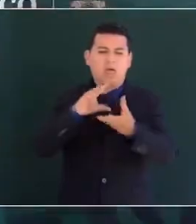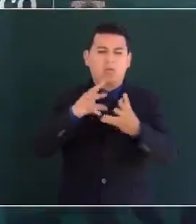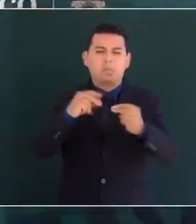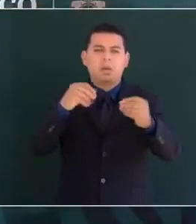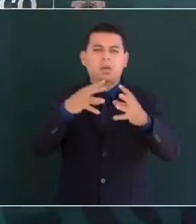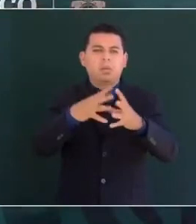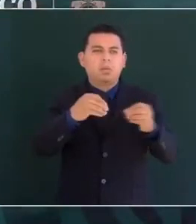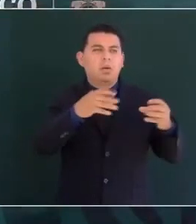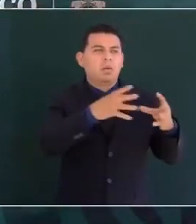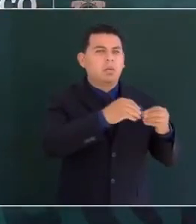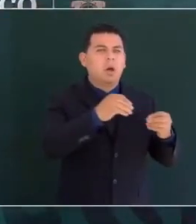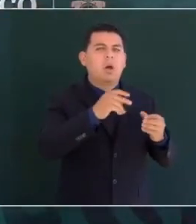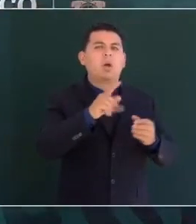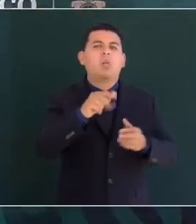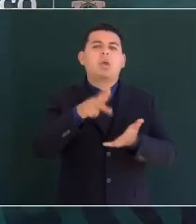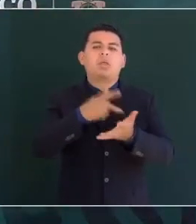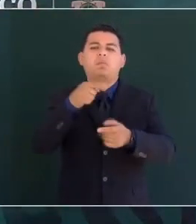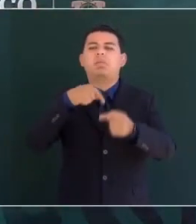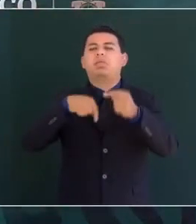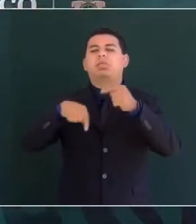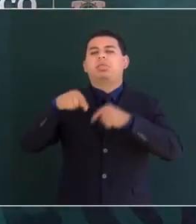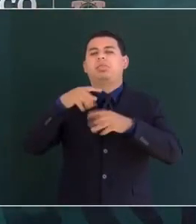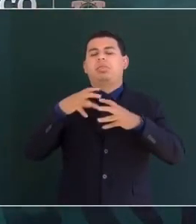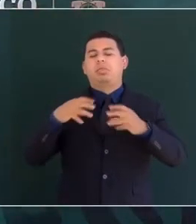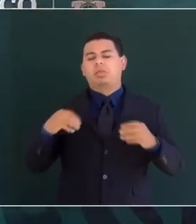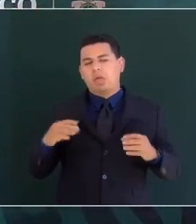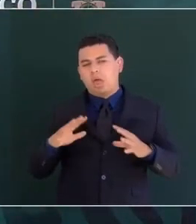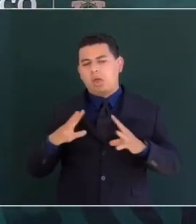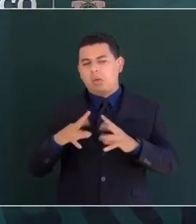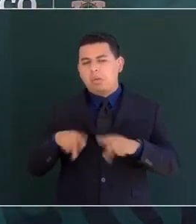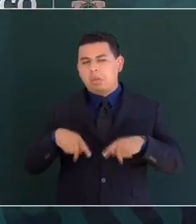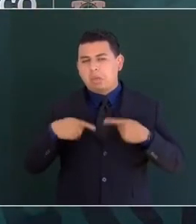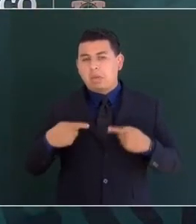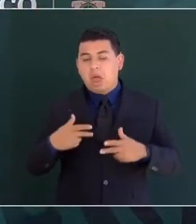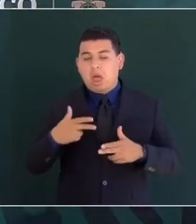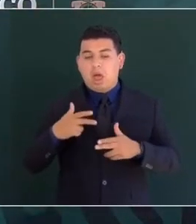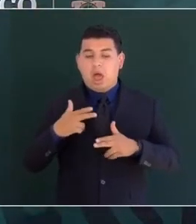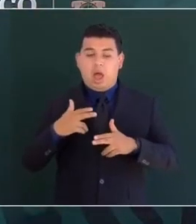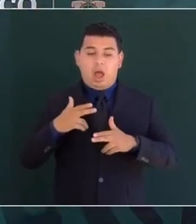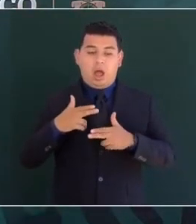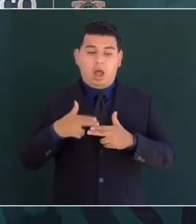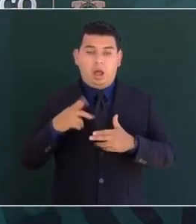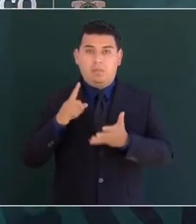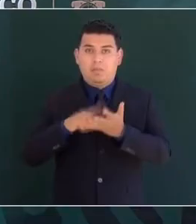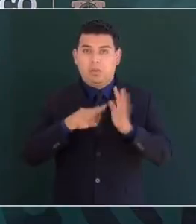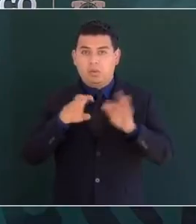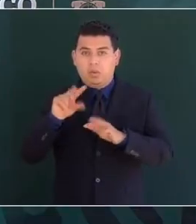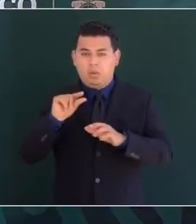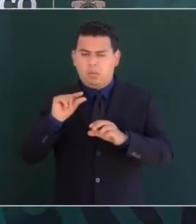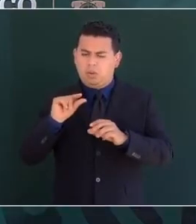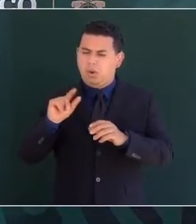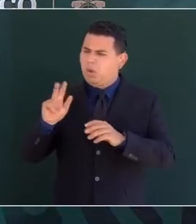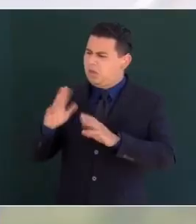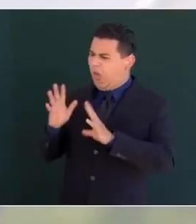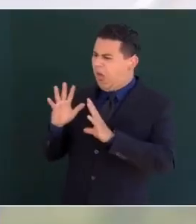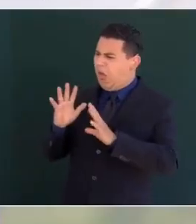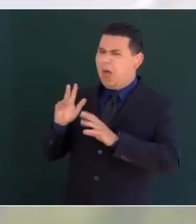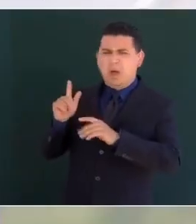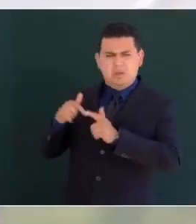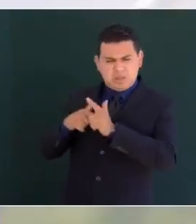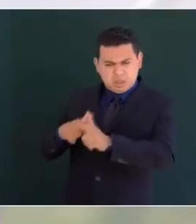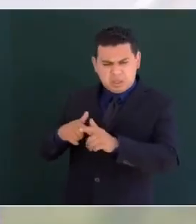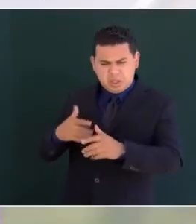retroceso cobró particular auge a partir de los años 80 del siglo pasado